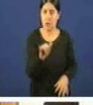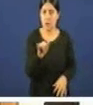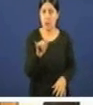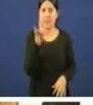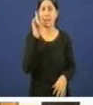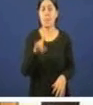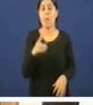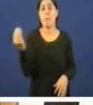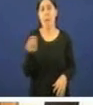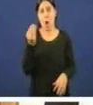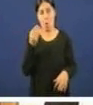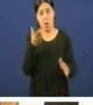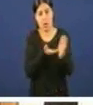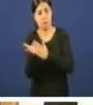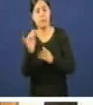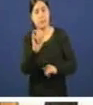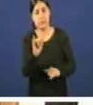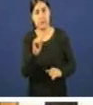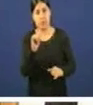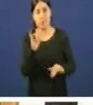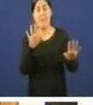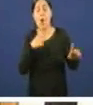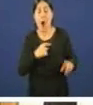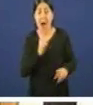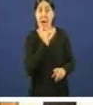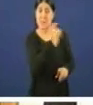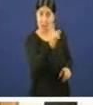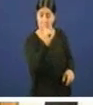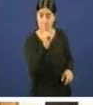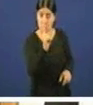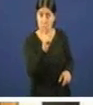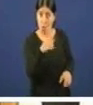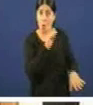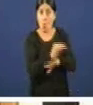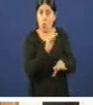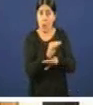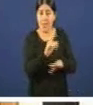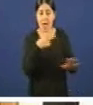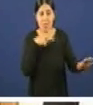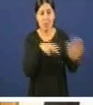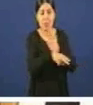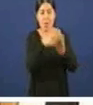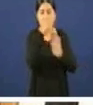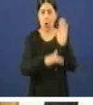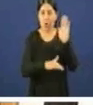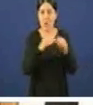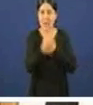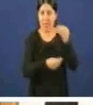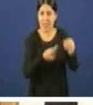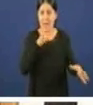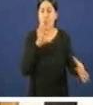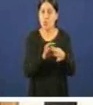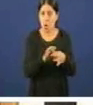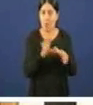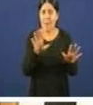alternativa naquel momento ollo advertimos sobre as condicións en que esa fusión se facía e dixemos a fusión